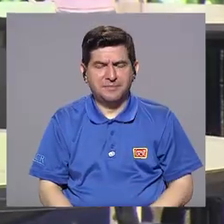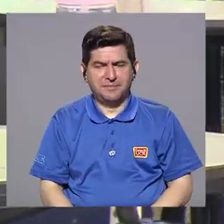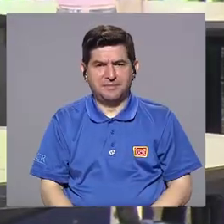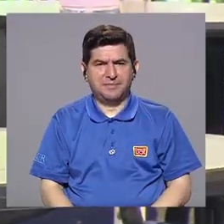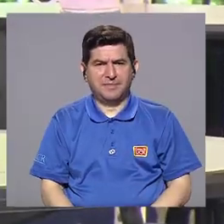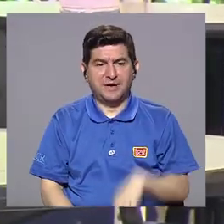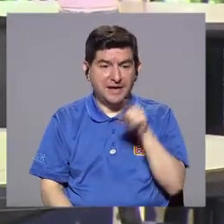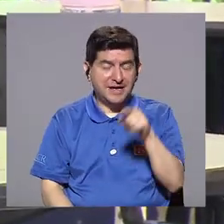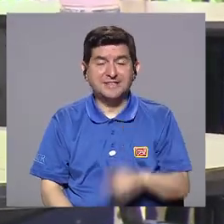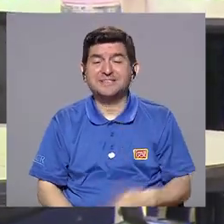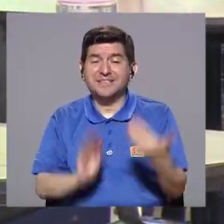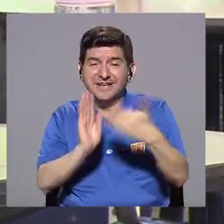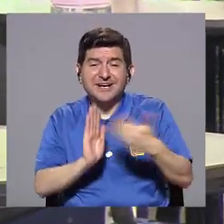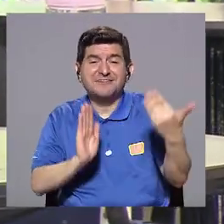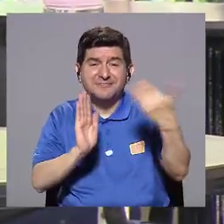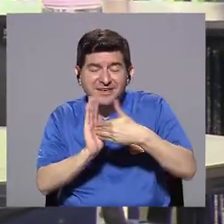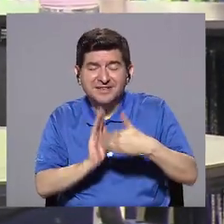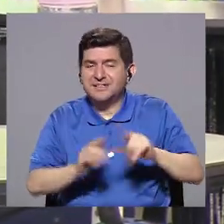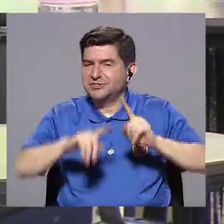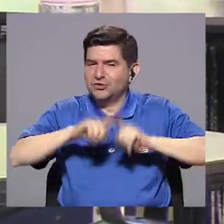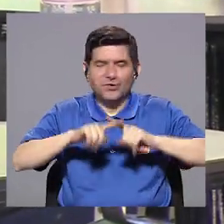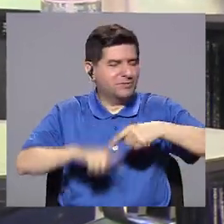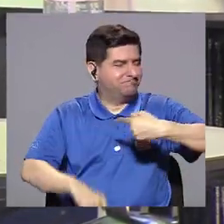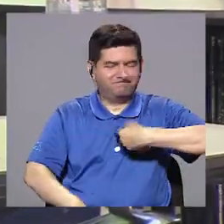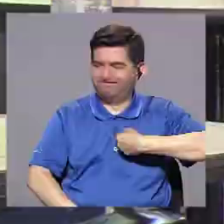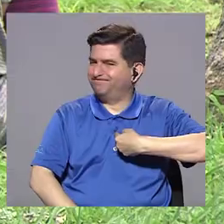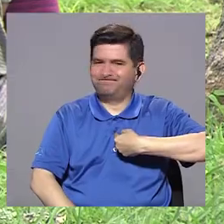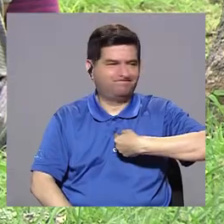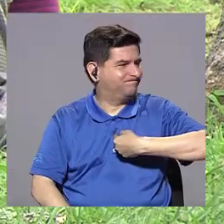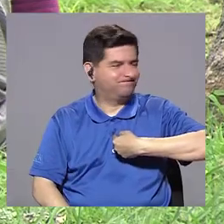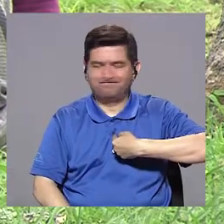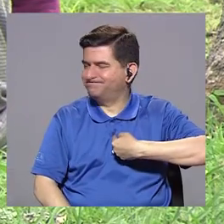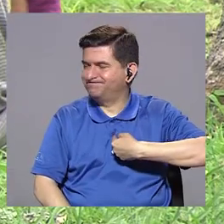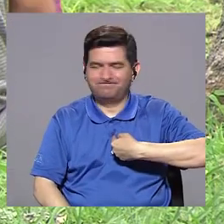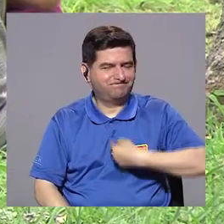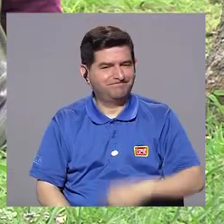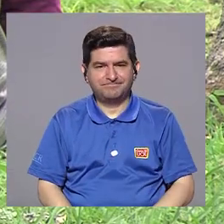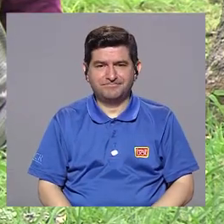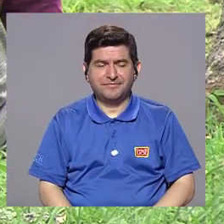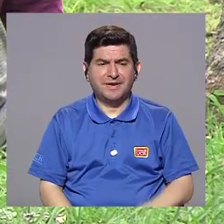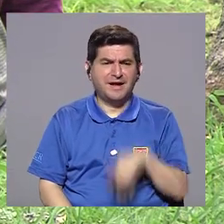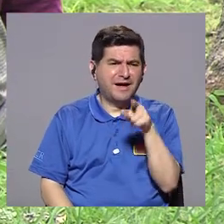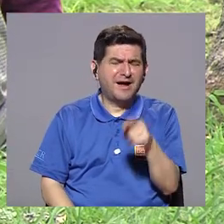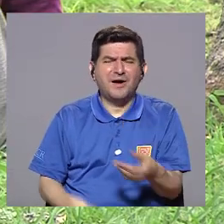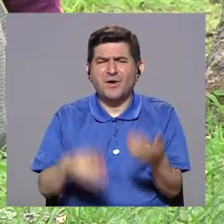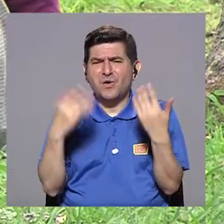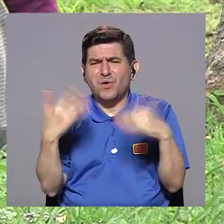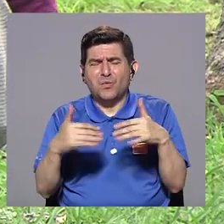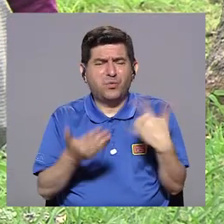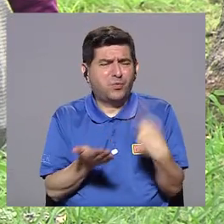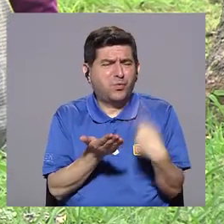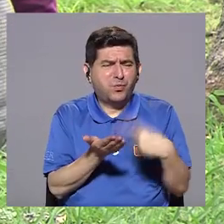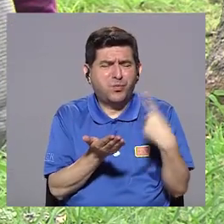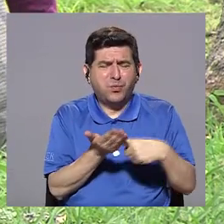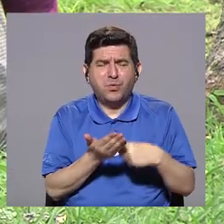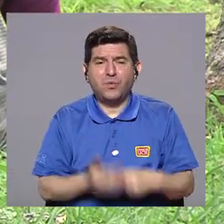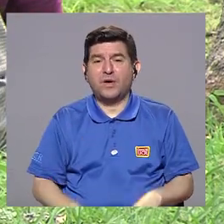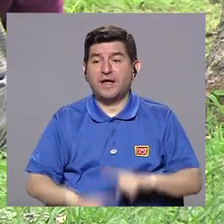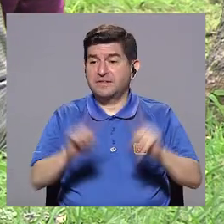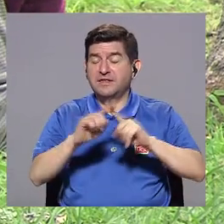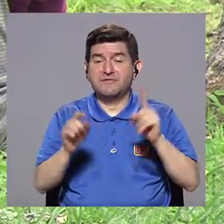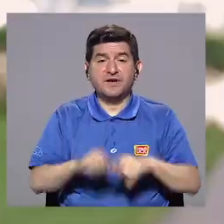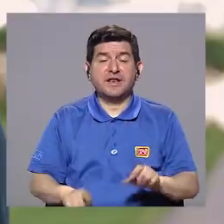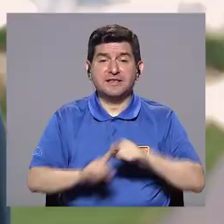tema de cómo es, es una alteración que no depende de uno. Muchas veces se genera muchísimo conflicto en las relaciones